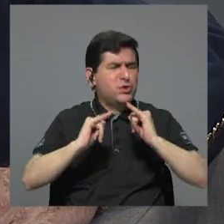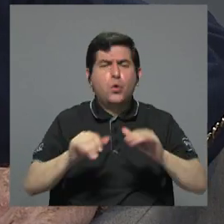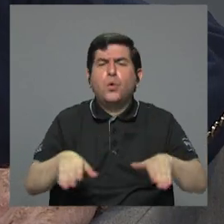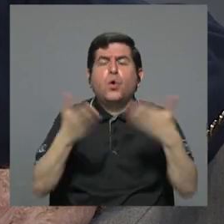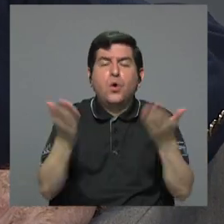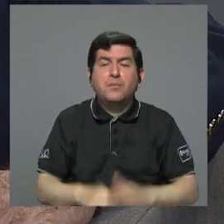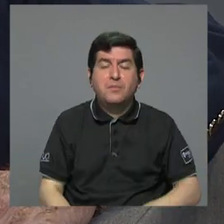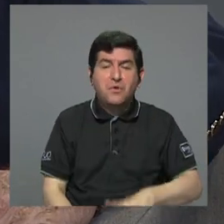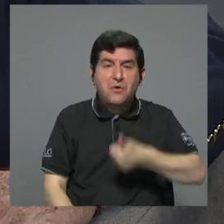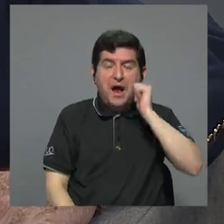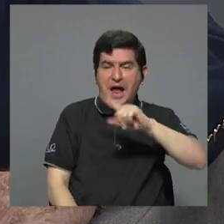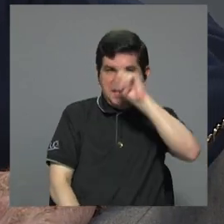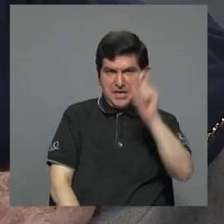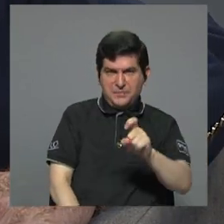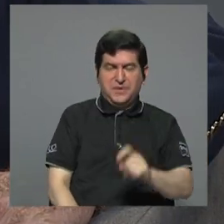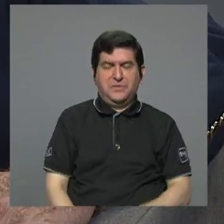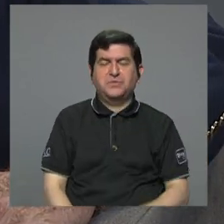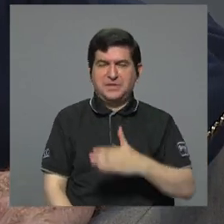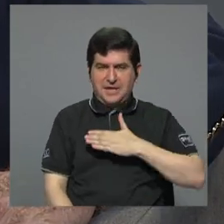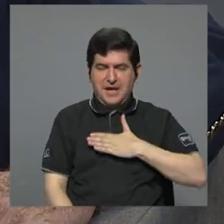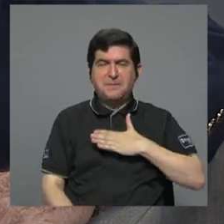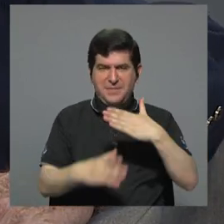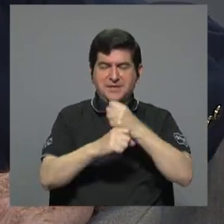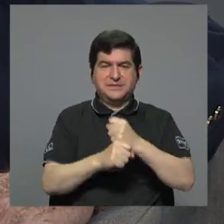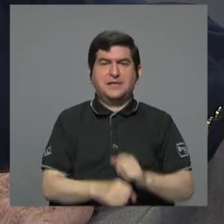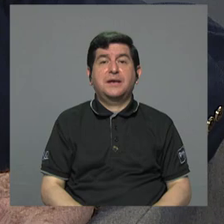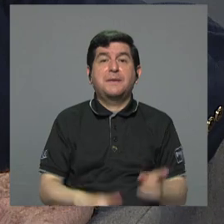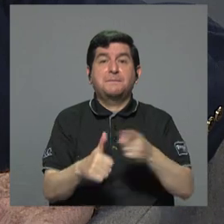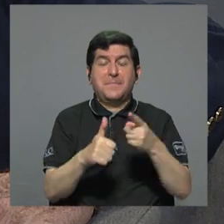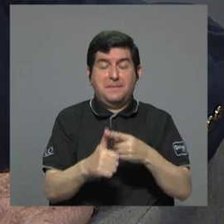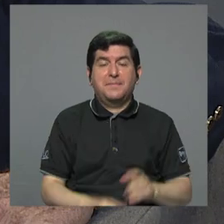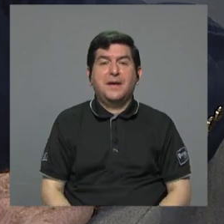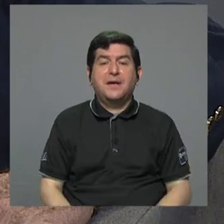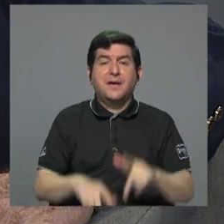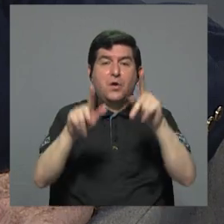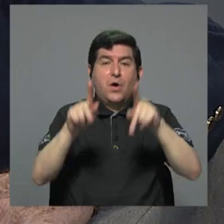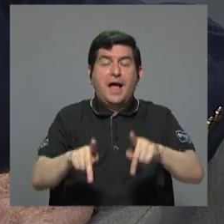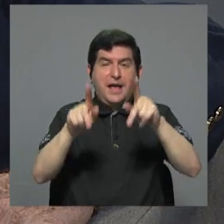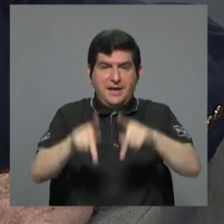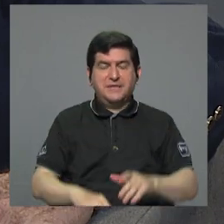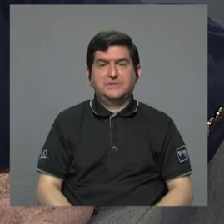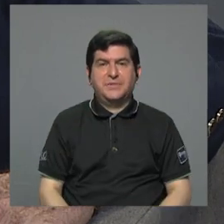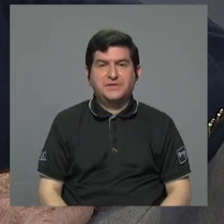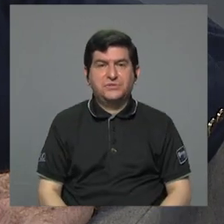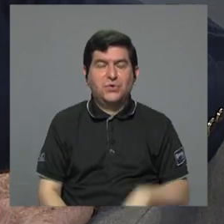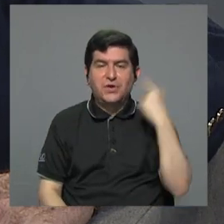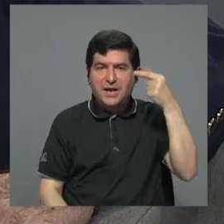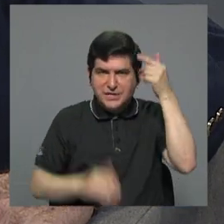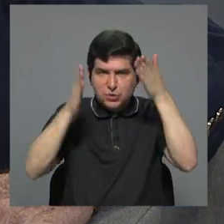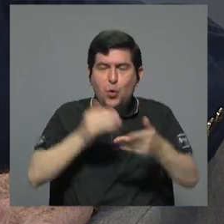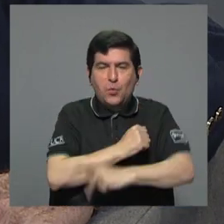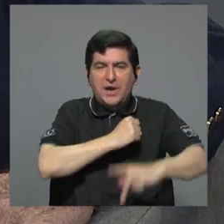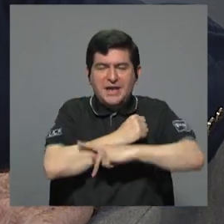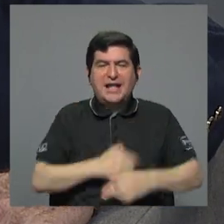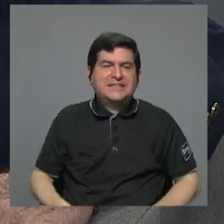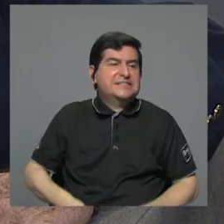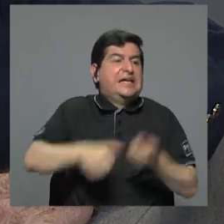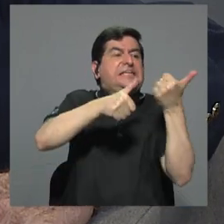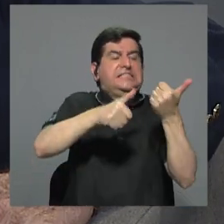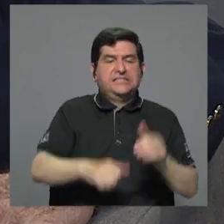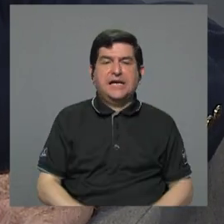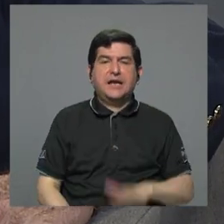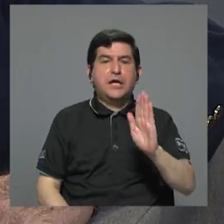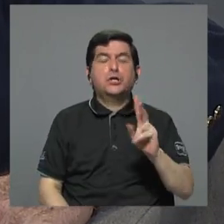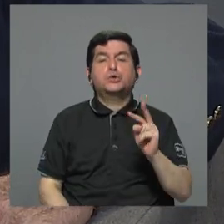Ayer me hicieron esa pregunta. Lo primero que hay que sacar son los inquilinos chollaos que están gobernando este país y sus